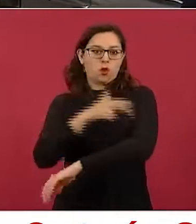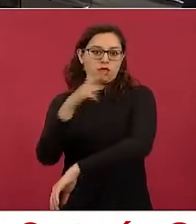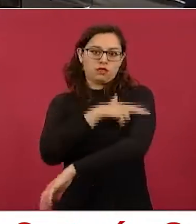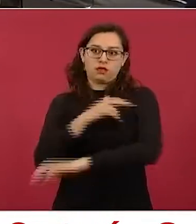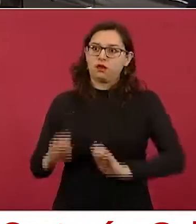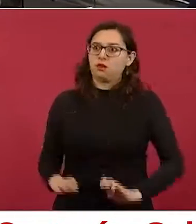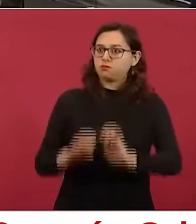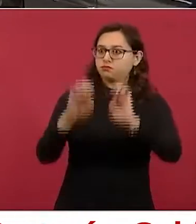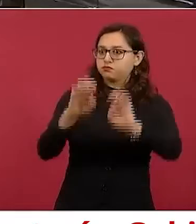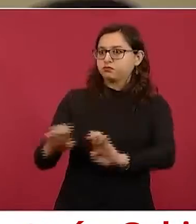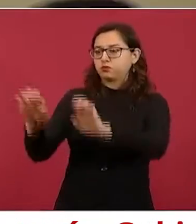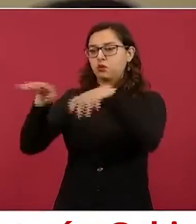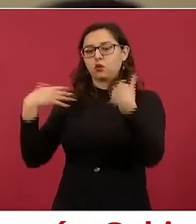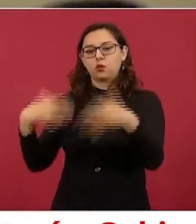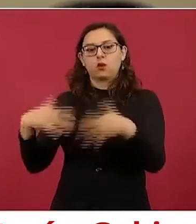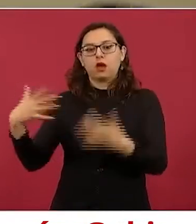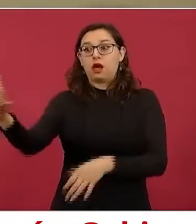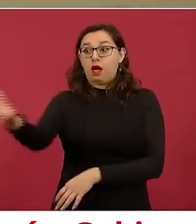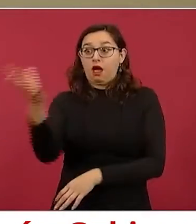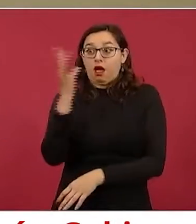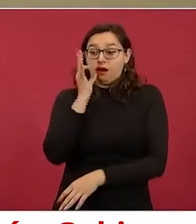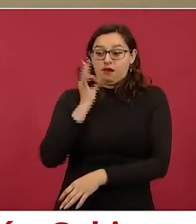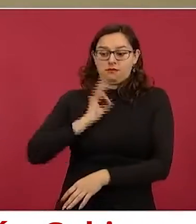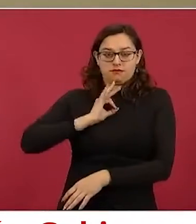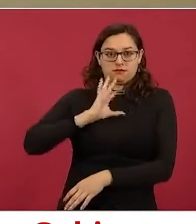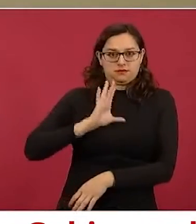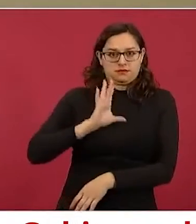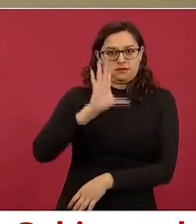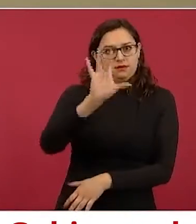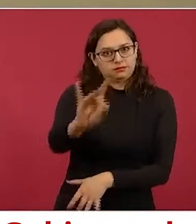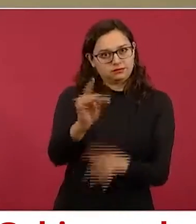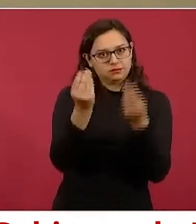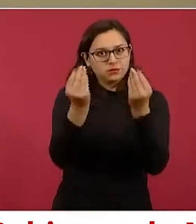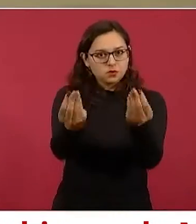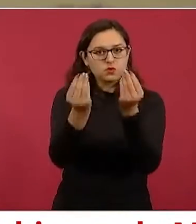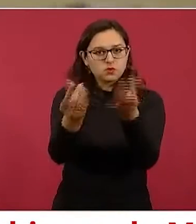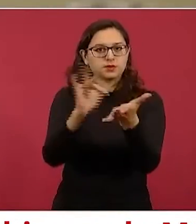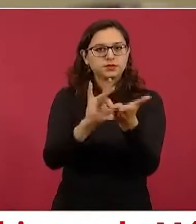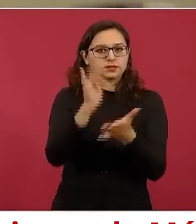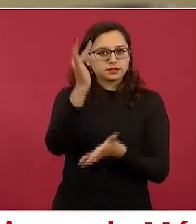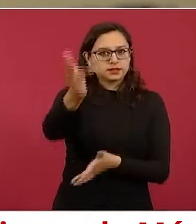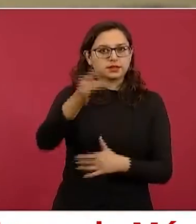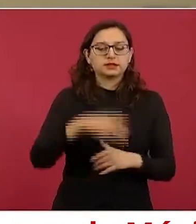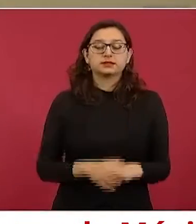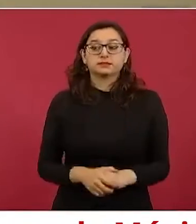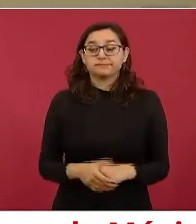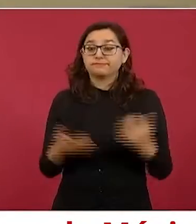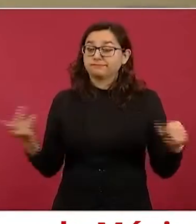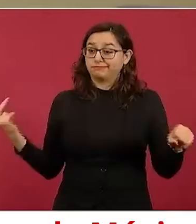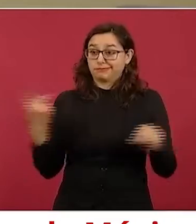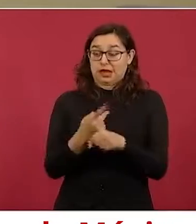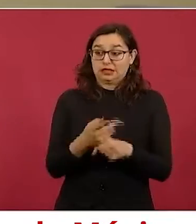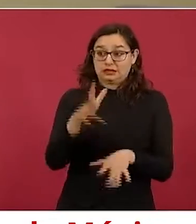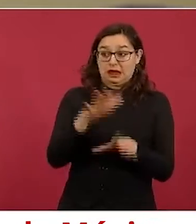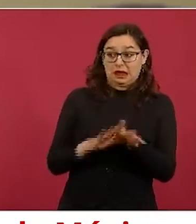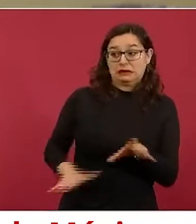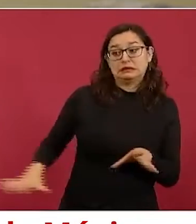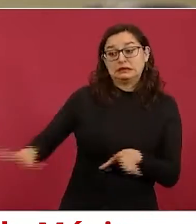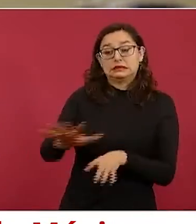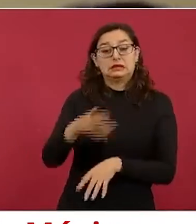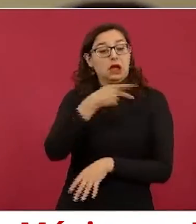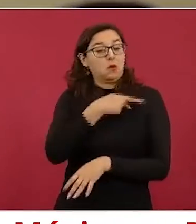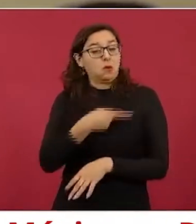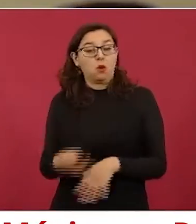zona, que como usted sabe, son las más pobres del estado. Están padeciendo la presión de los cárteles. Entran